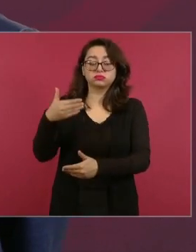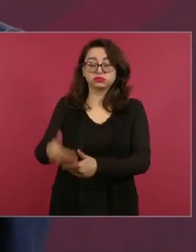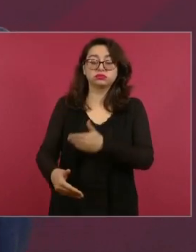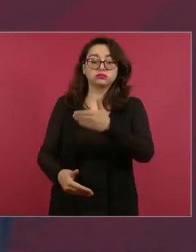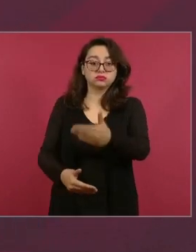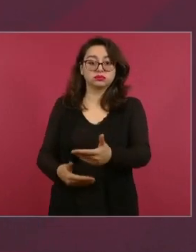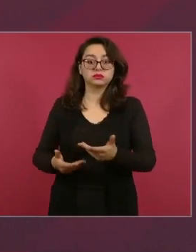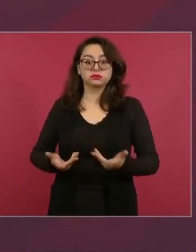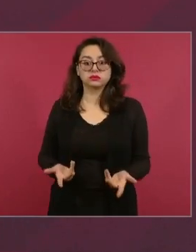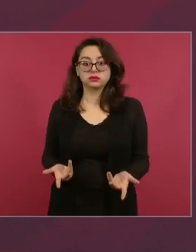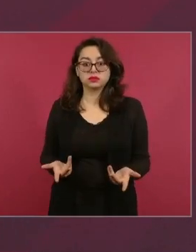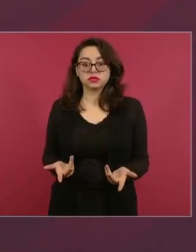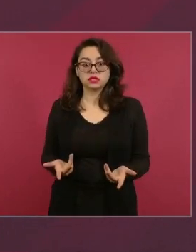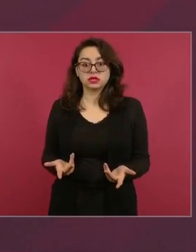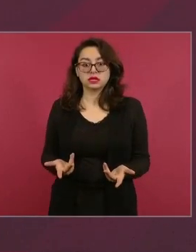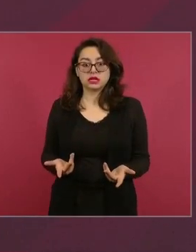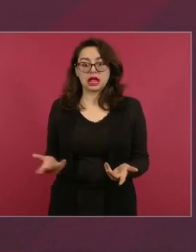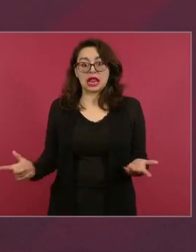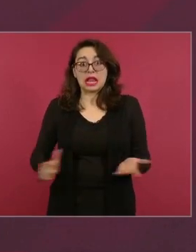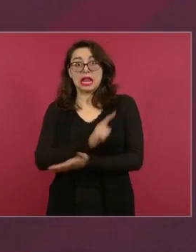que ver con las leyes.